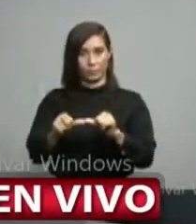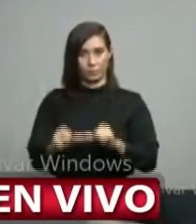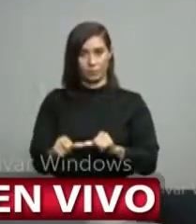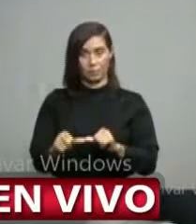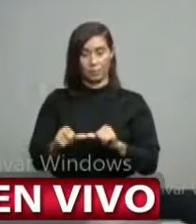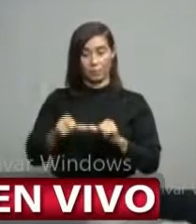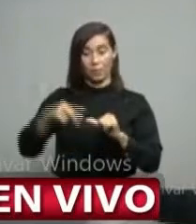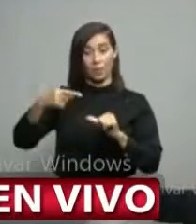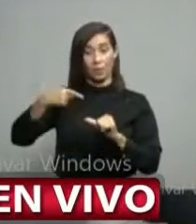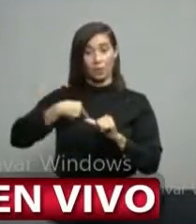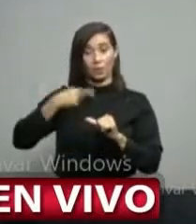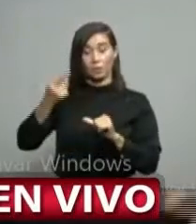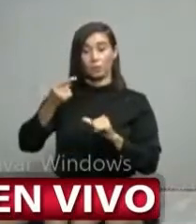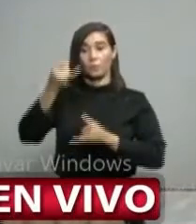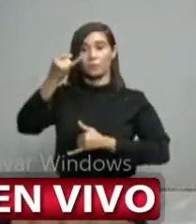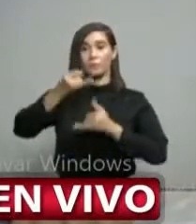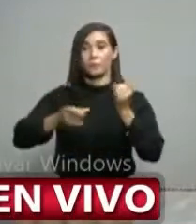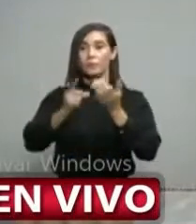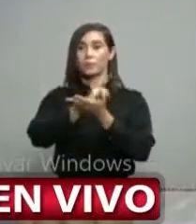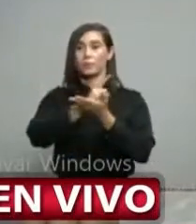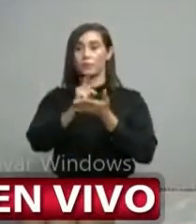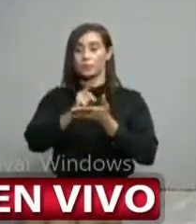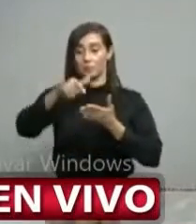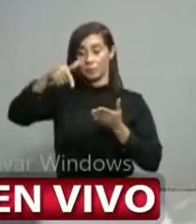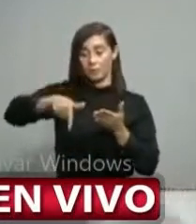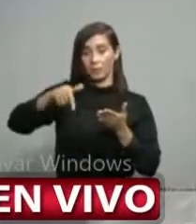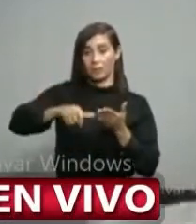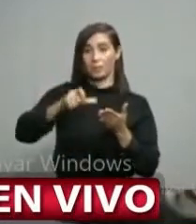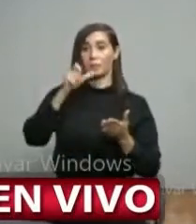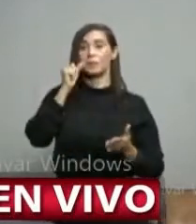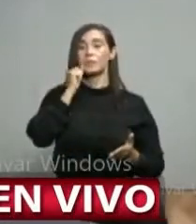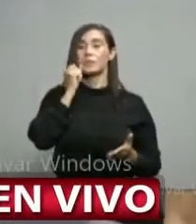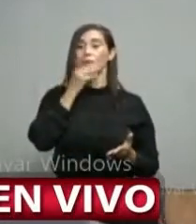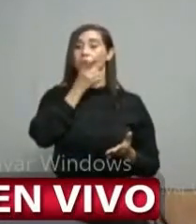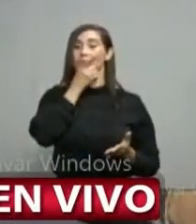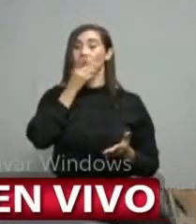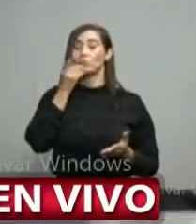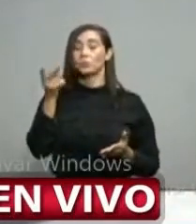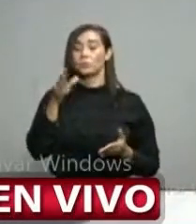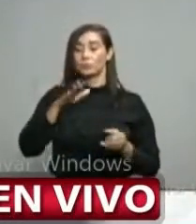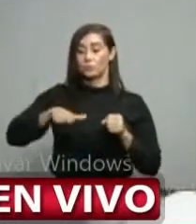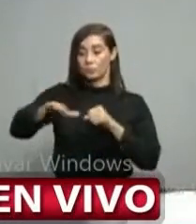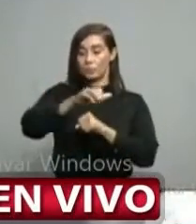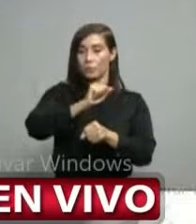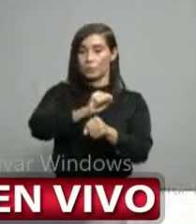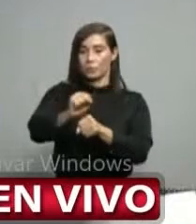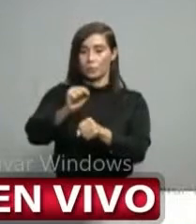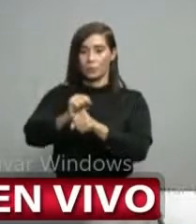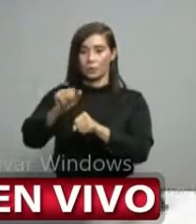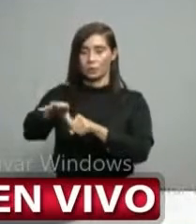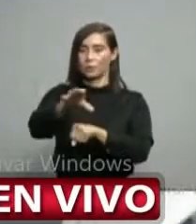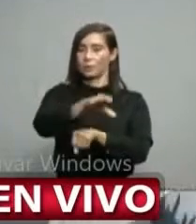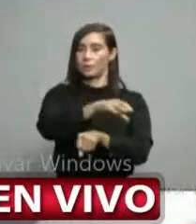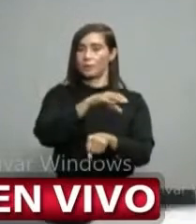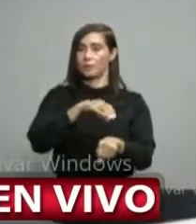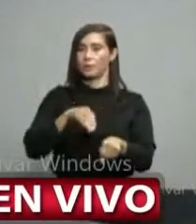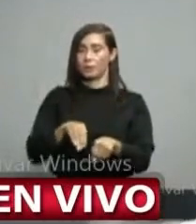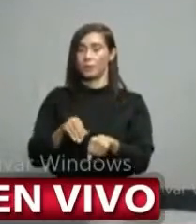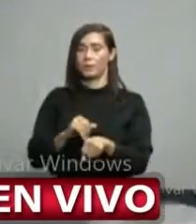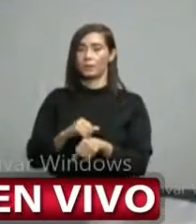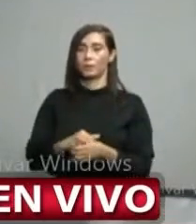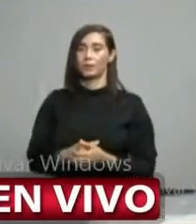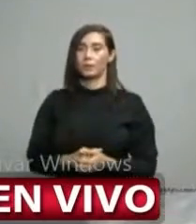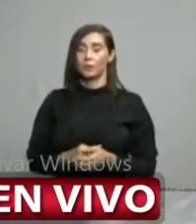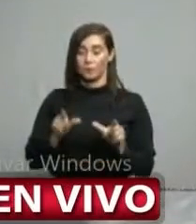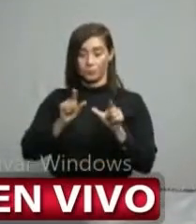este fin de semana aquí en Santo Domingo, pues, trabajando con